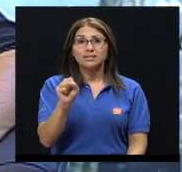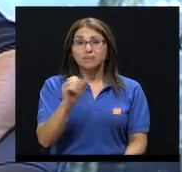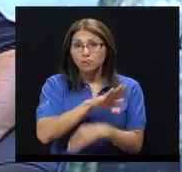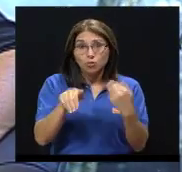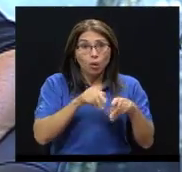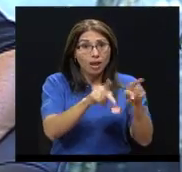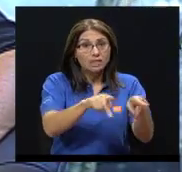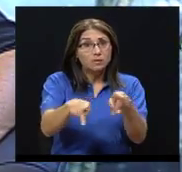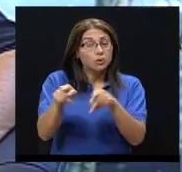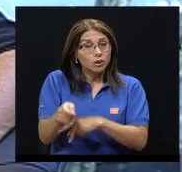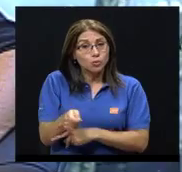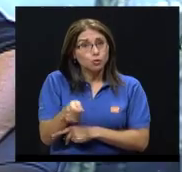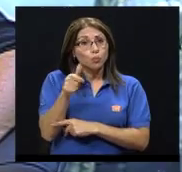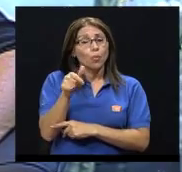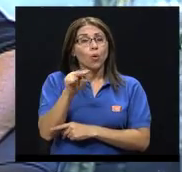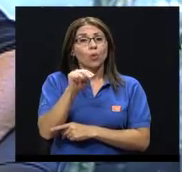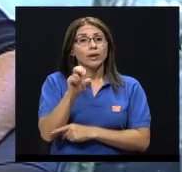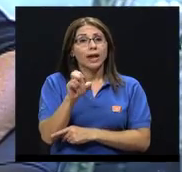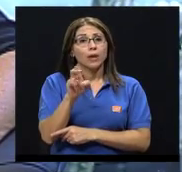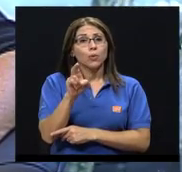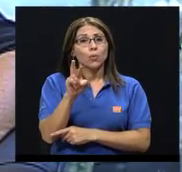neuróticos en realidad, ¿verdad?